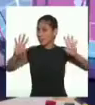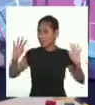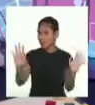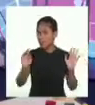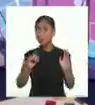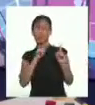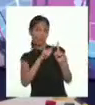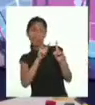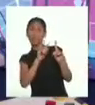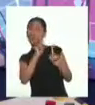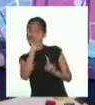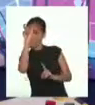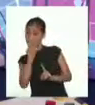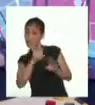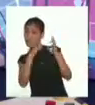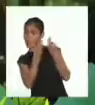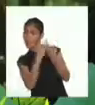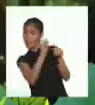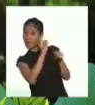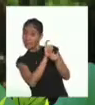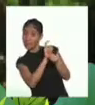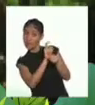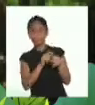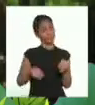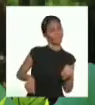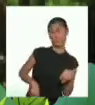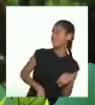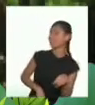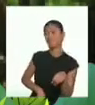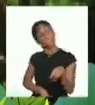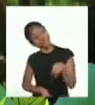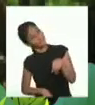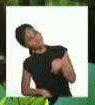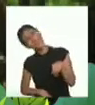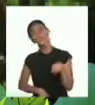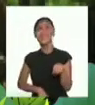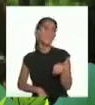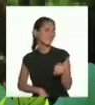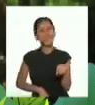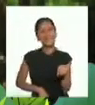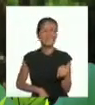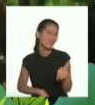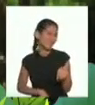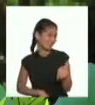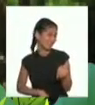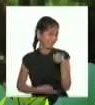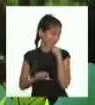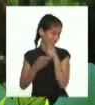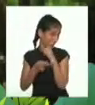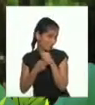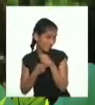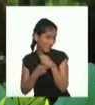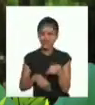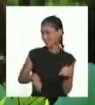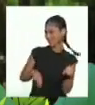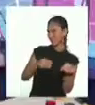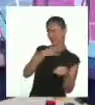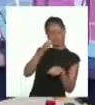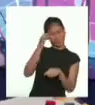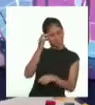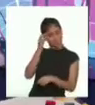¡Tal vez un familiar le enseñó a tejer! ¡Mmm! ¡Ah! ¿Están seguros?